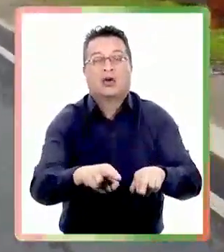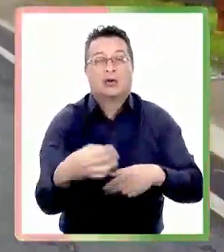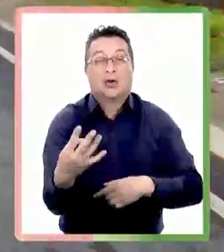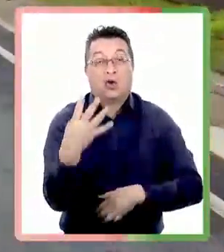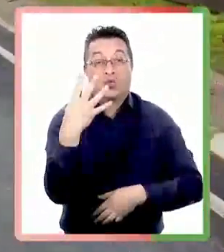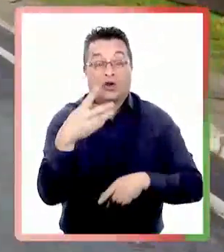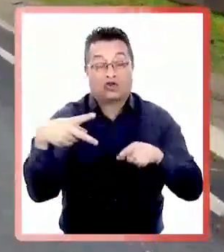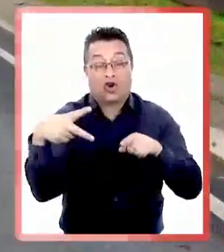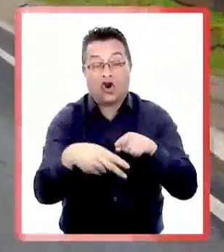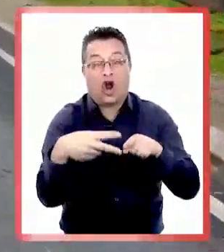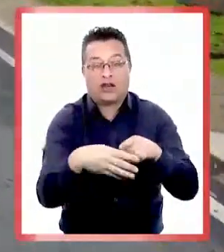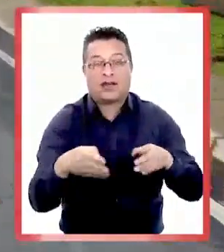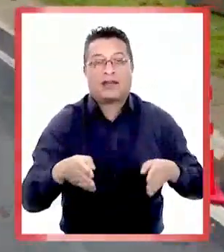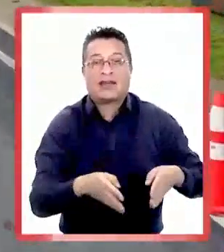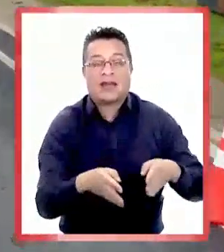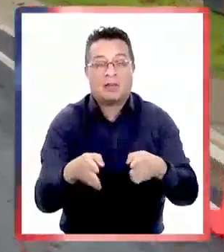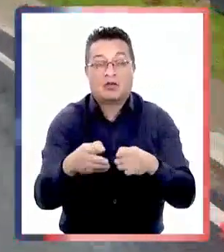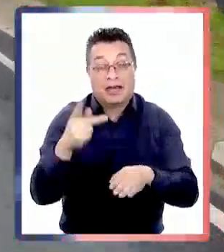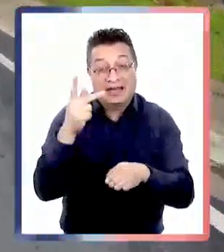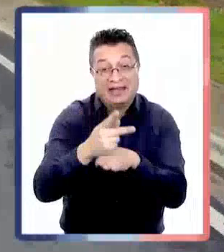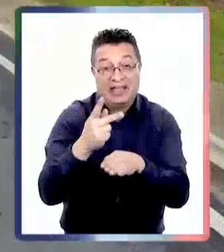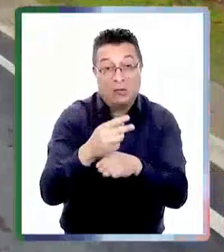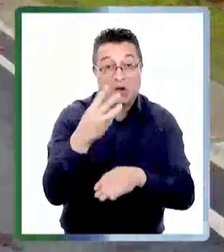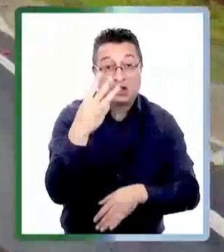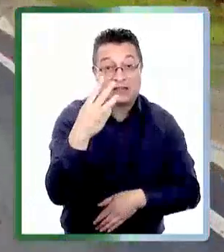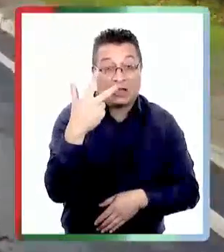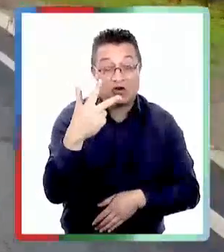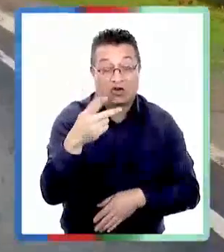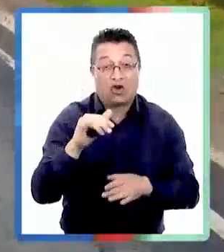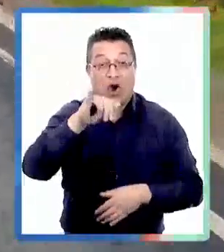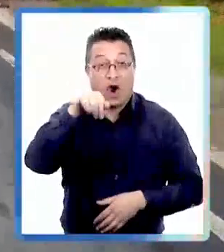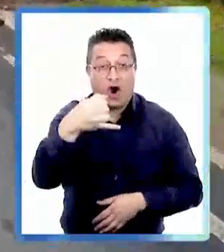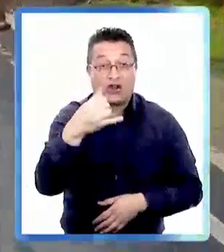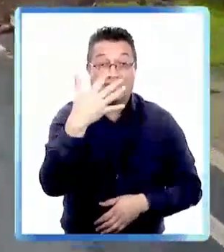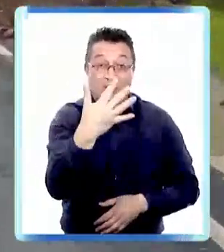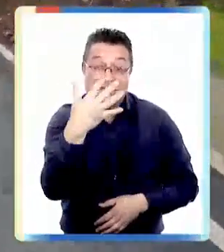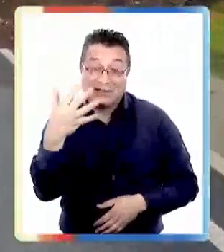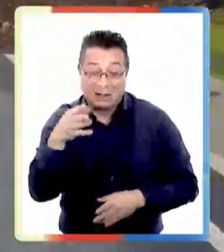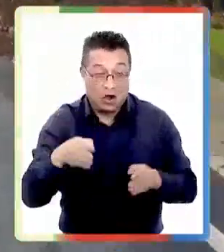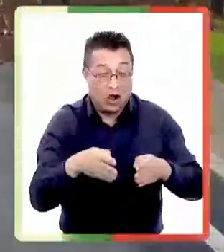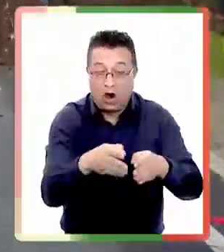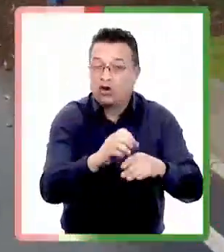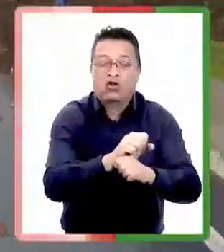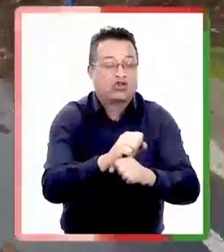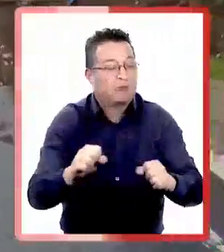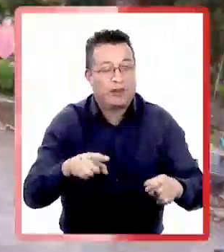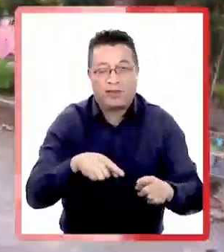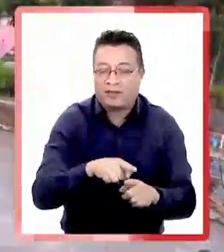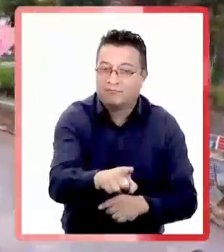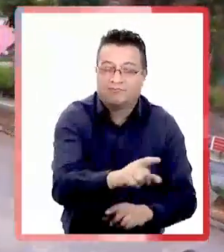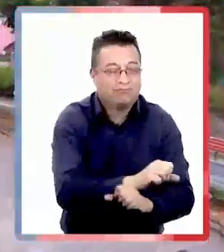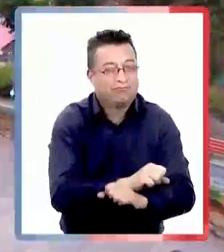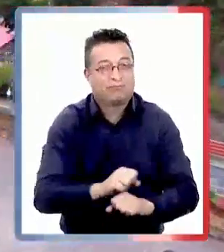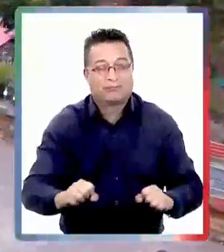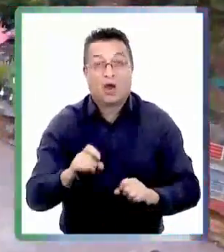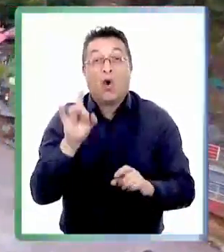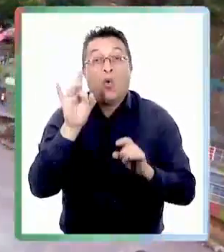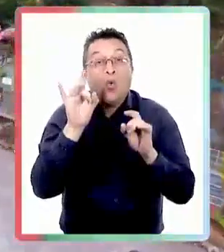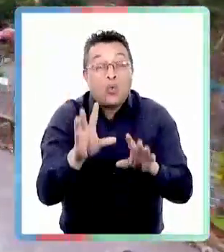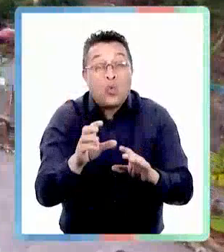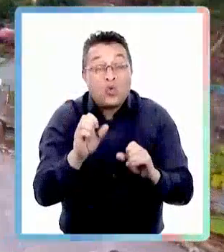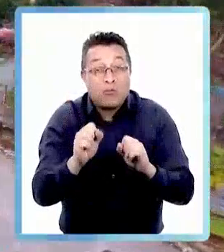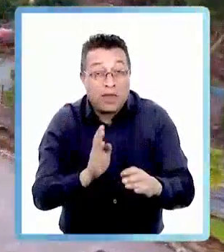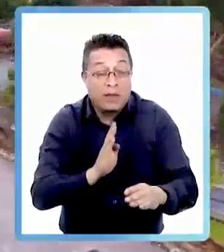camino siendo el del kilómetro 38 de la ruta J55 imposible de superar Ante ello la única forma de poder llegar al sector